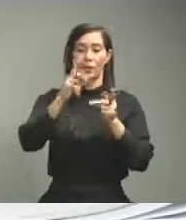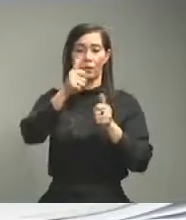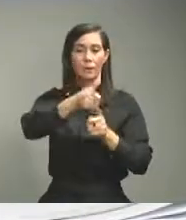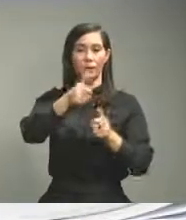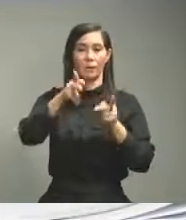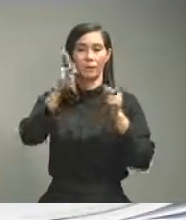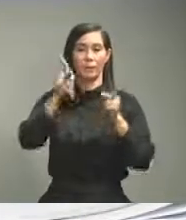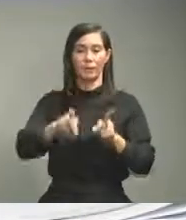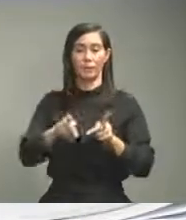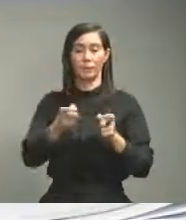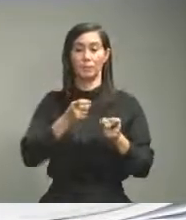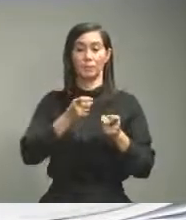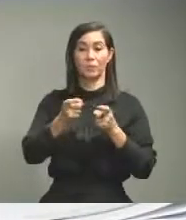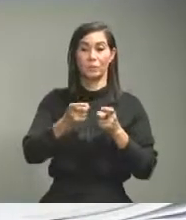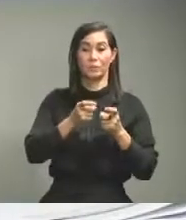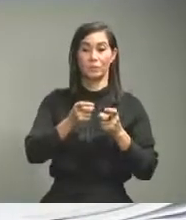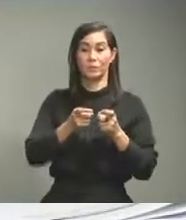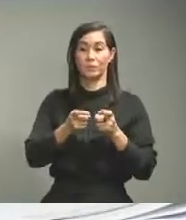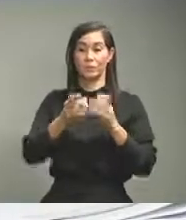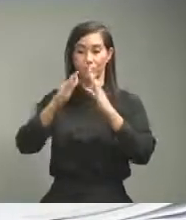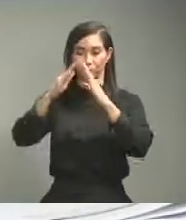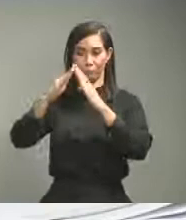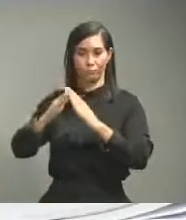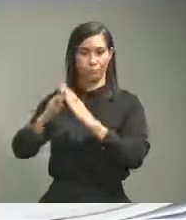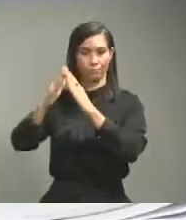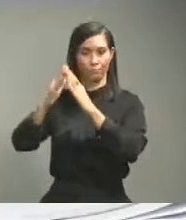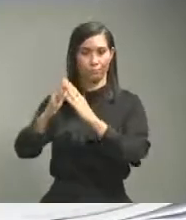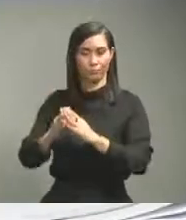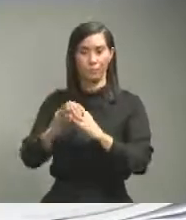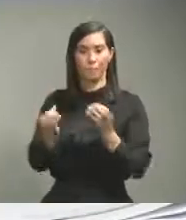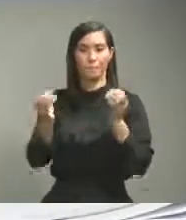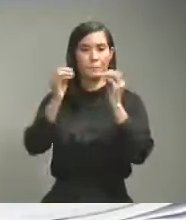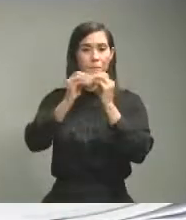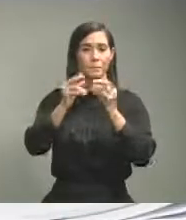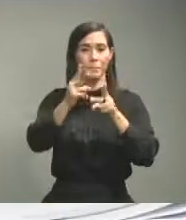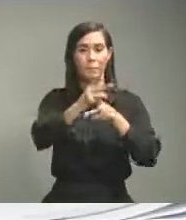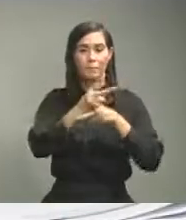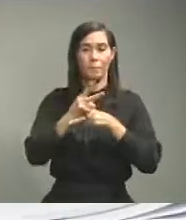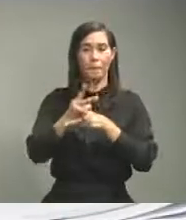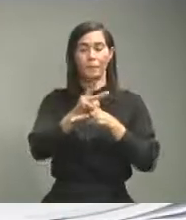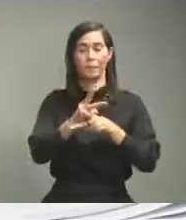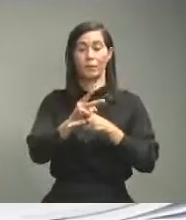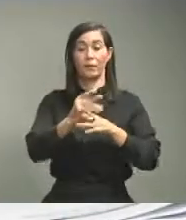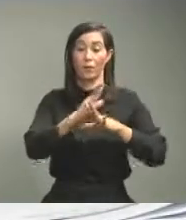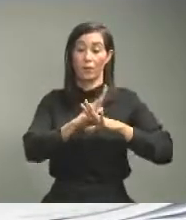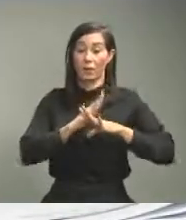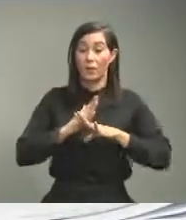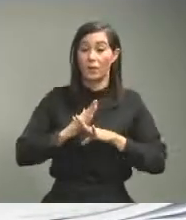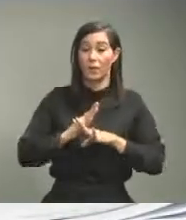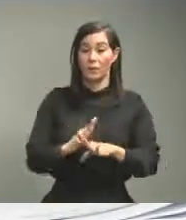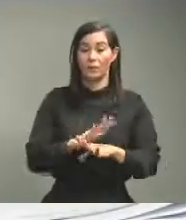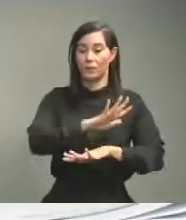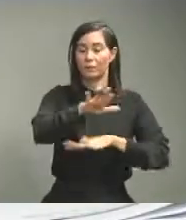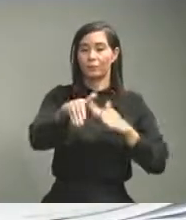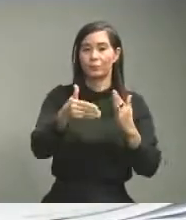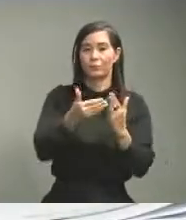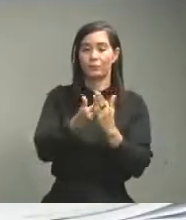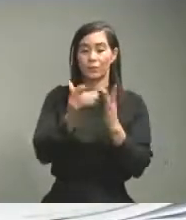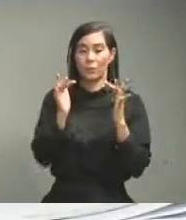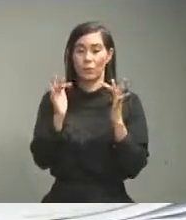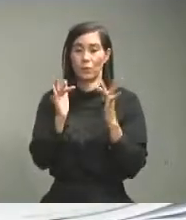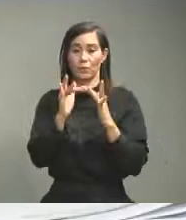a mayor reclusión a mayor cuidado a evitar por todos los medios los